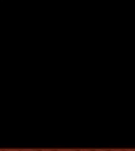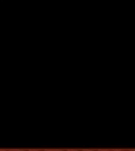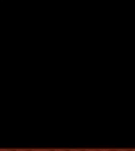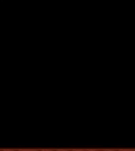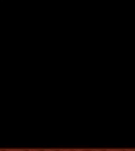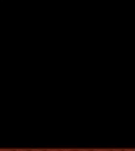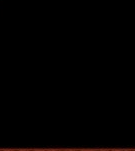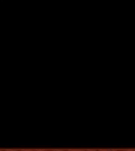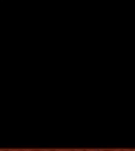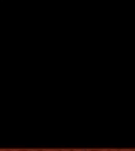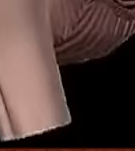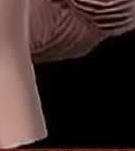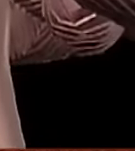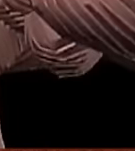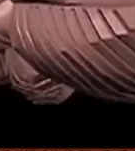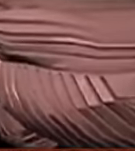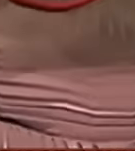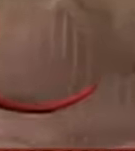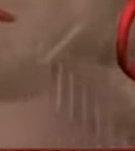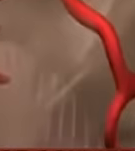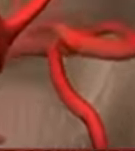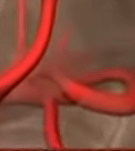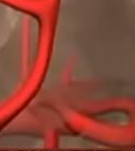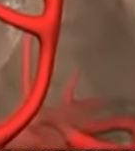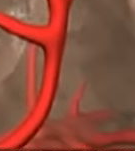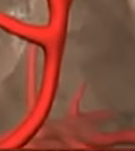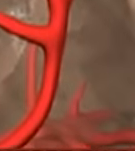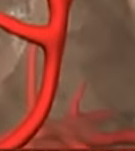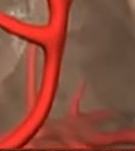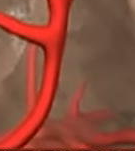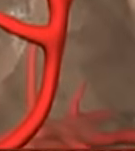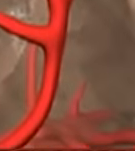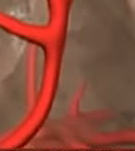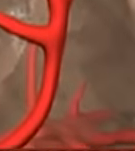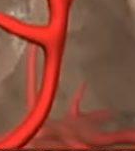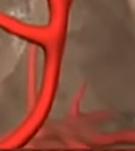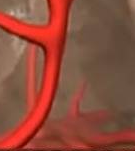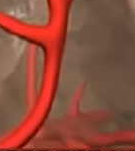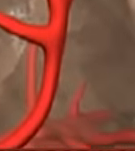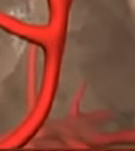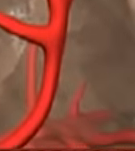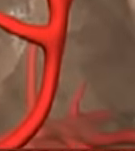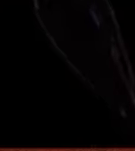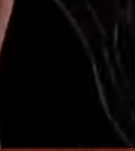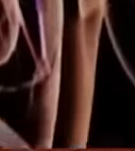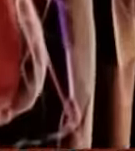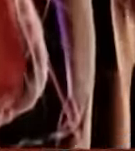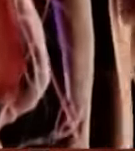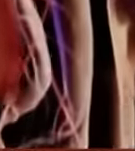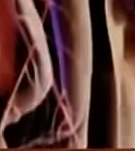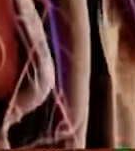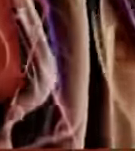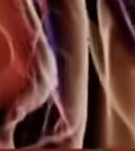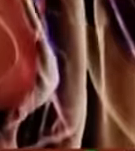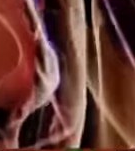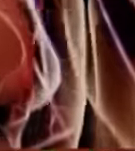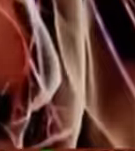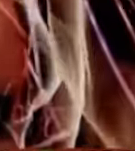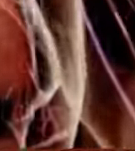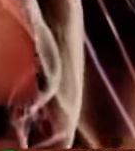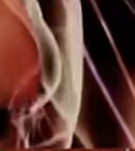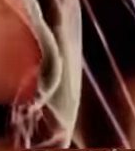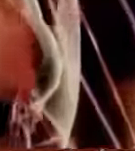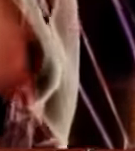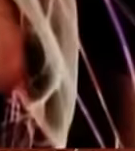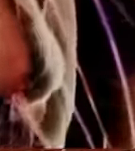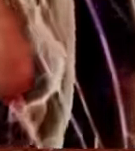específicos que dan origen a esta situación el más común de ellos es ser hipertenso las personas hipertensas tienen un